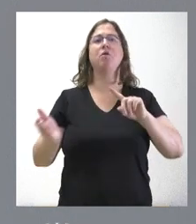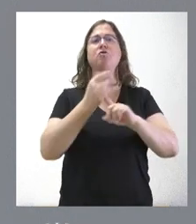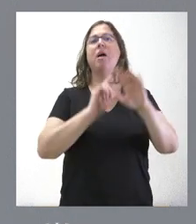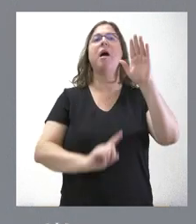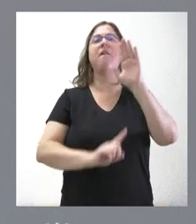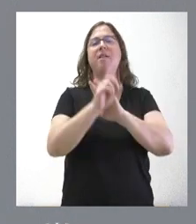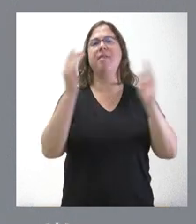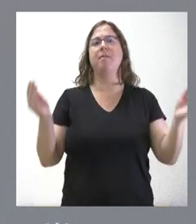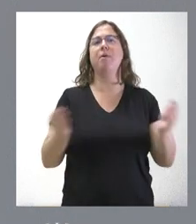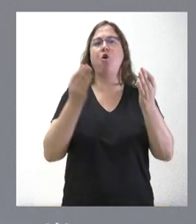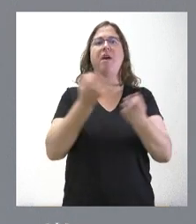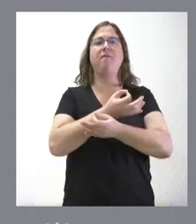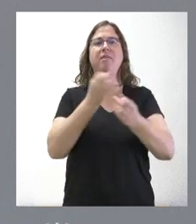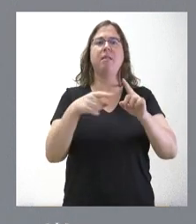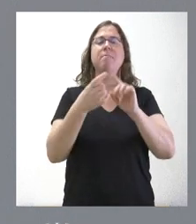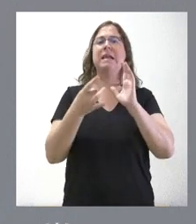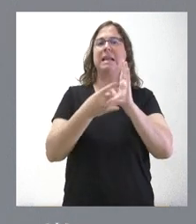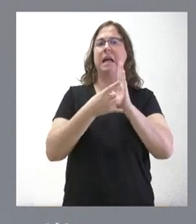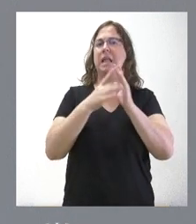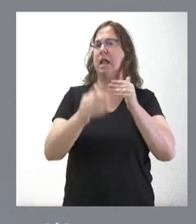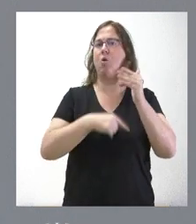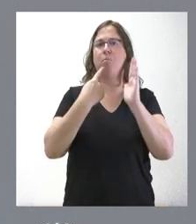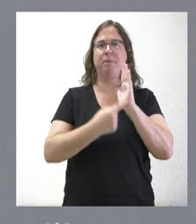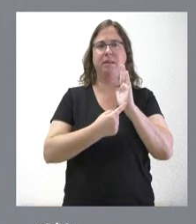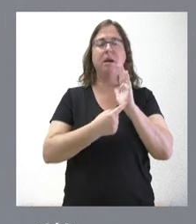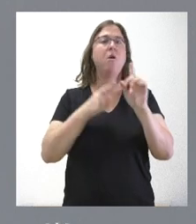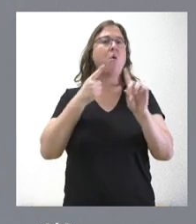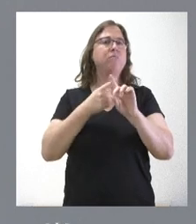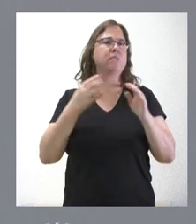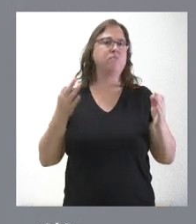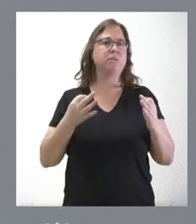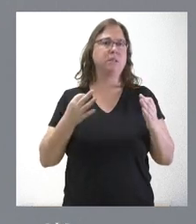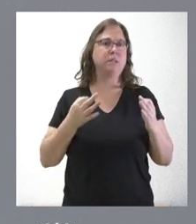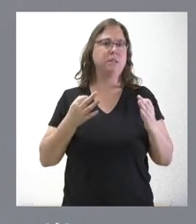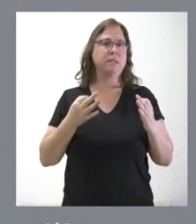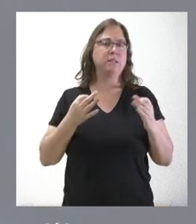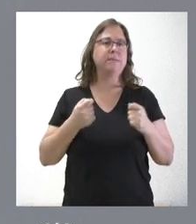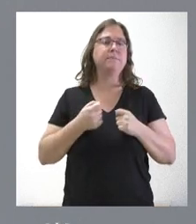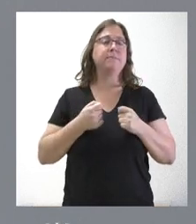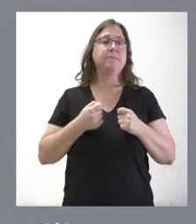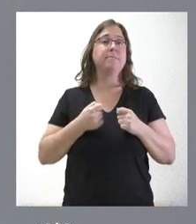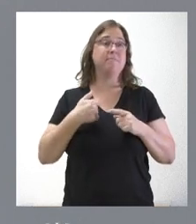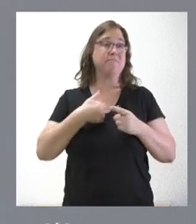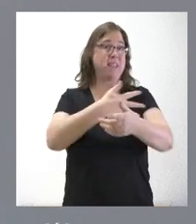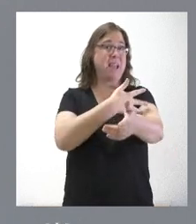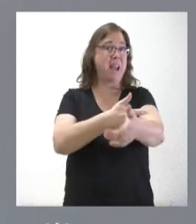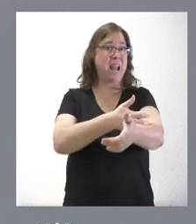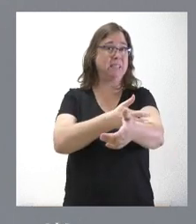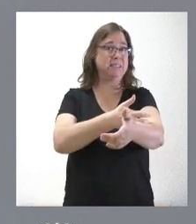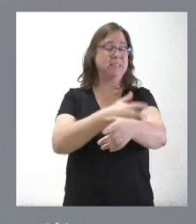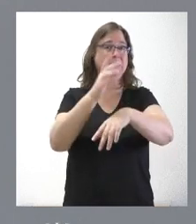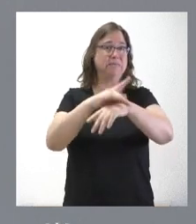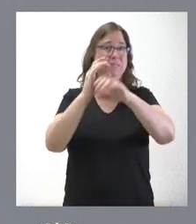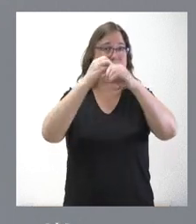en la mejora de la eficiencia y calidad total de los procesos. El objetivo es que estos análisis clínicos se